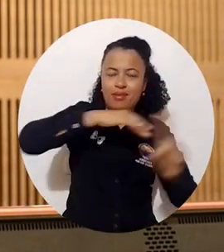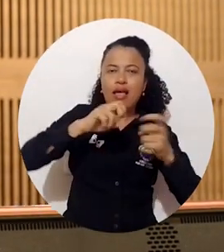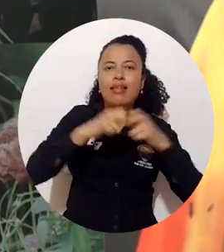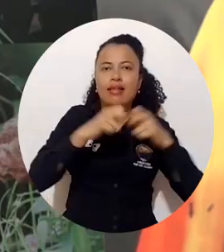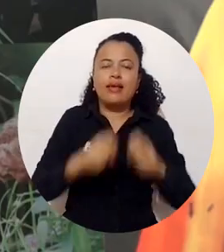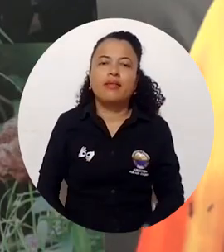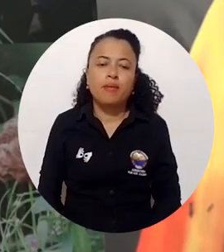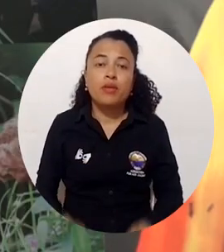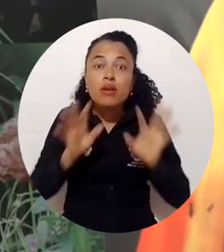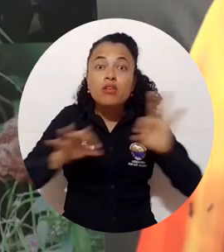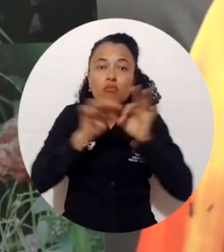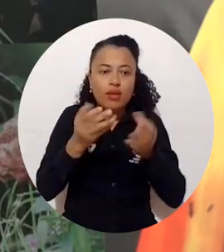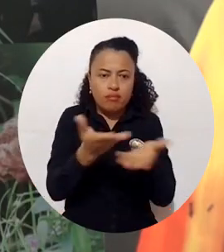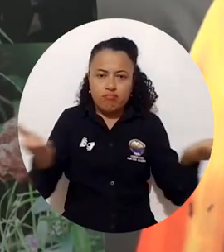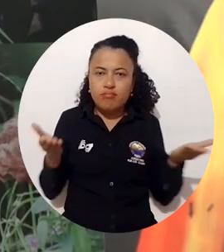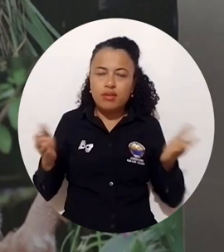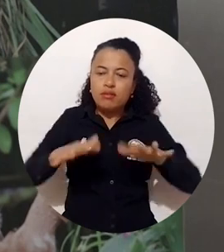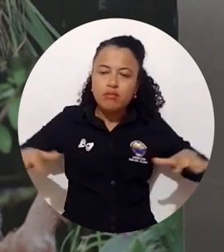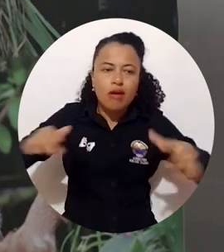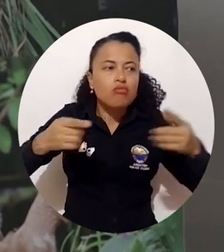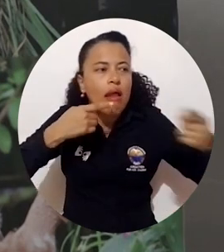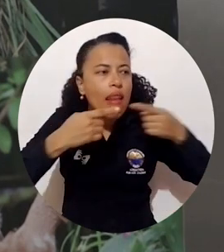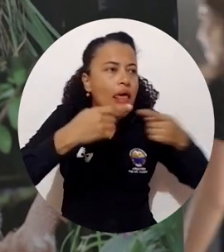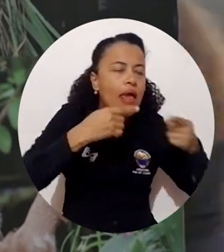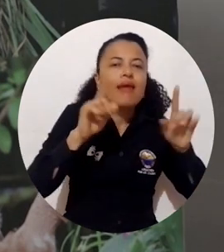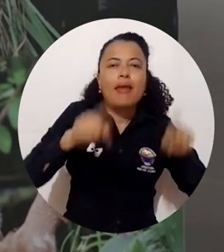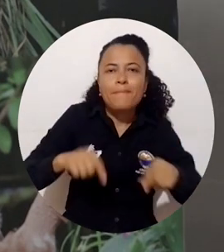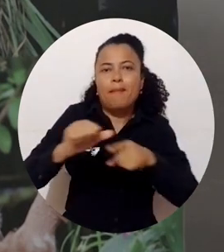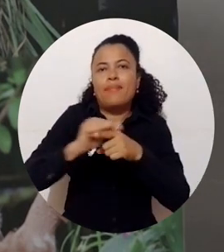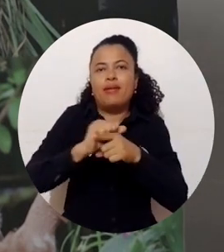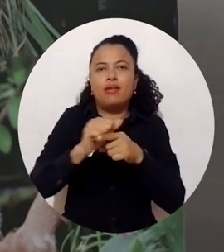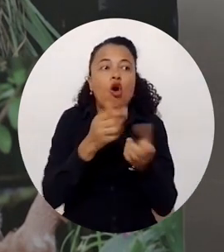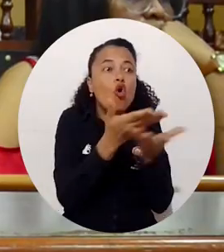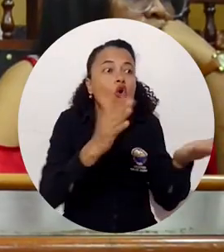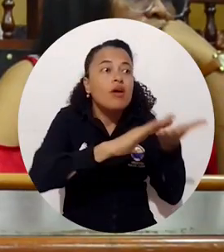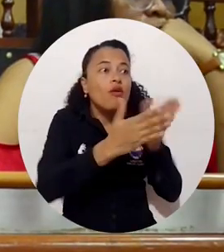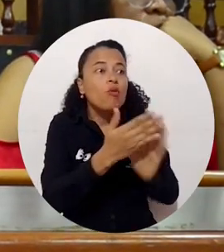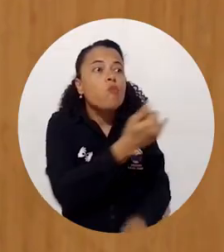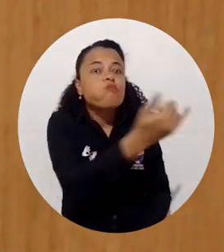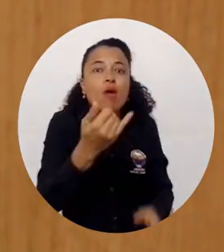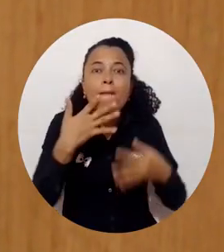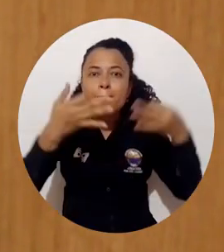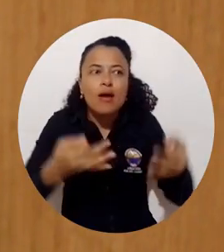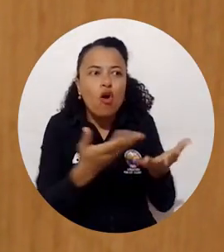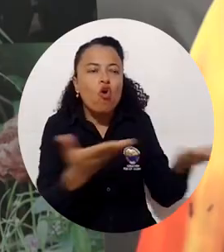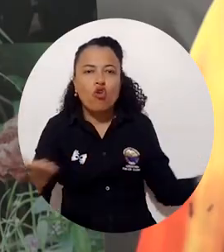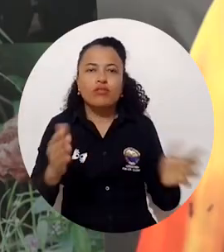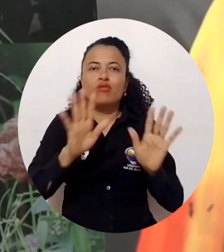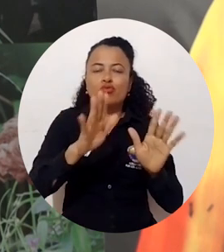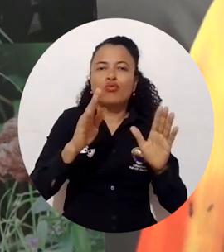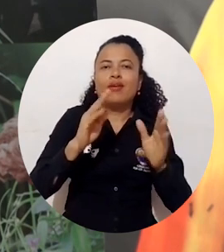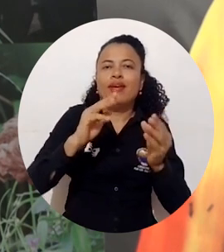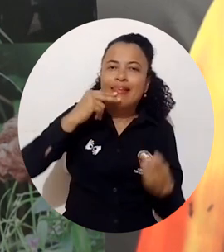espacios de discusión, pero también de praxis, con las realidades que están viviendo las comunidades indígenas, afronegras,